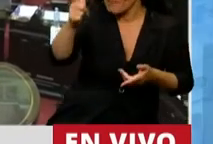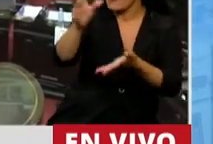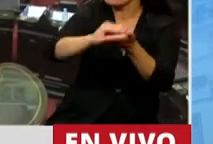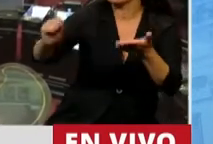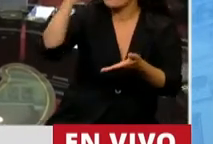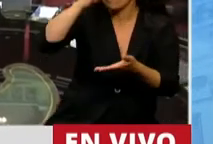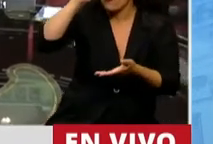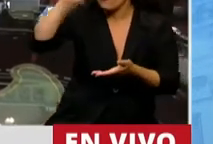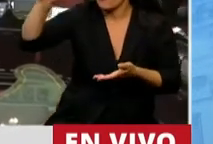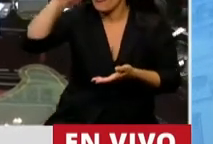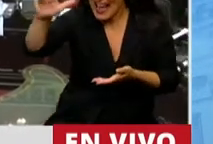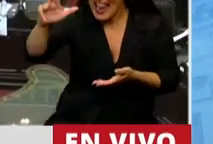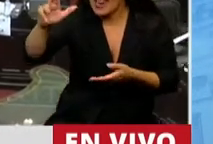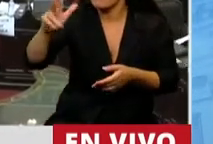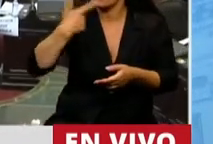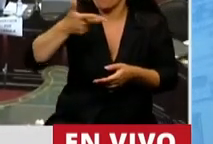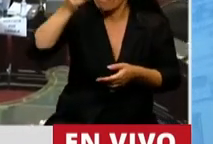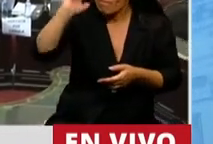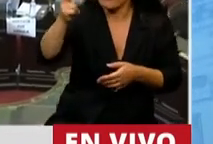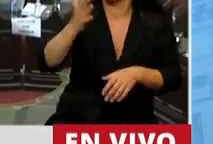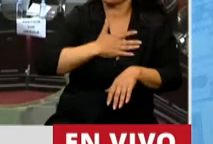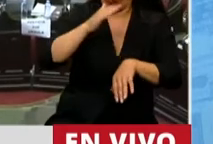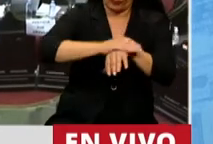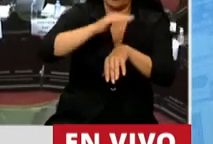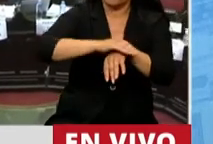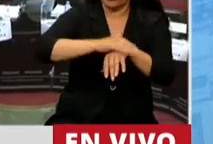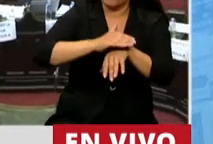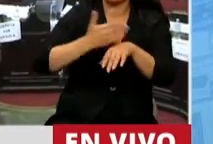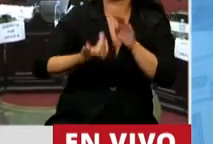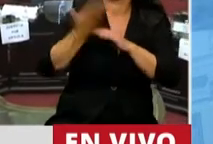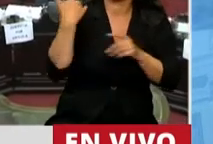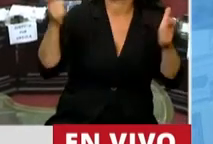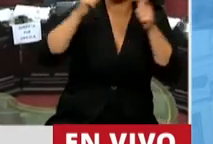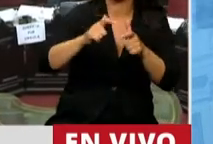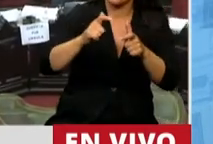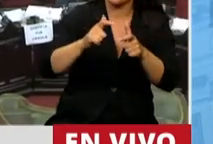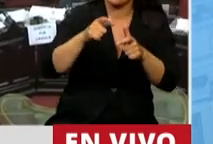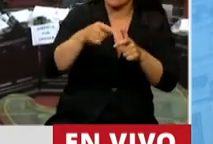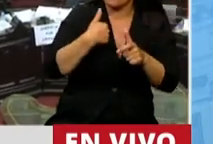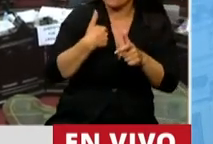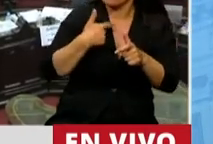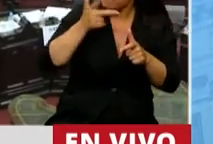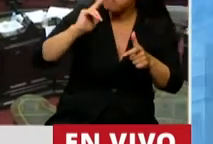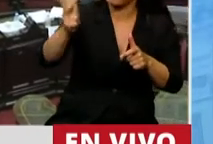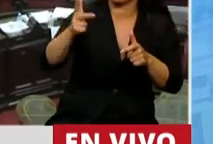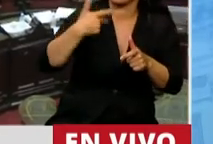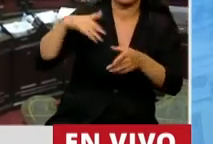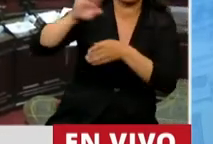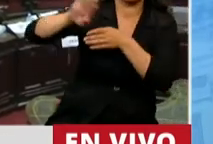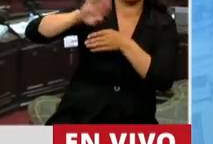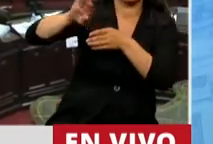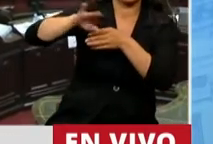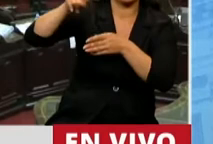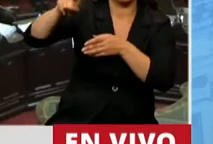yo he dicho y me hago cargo de lo que digo en la reunión de comisión que la Argentina ha emitido deuda con un